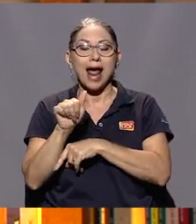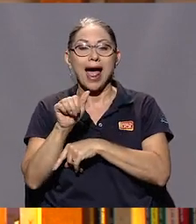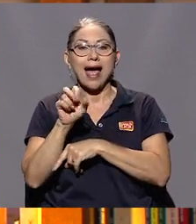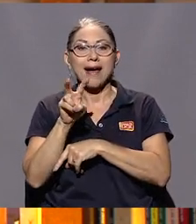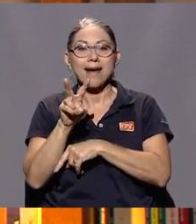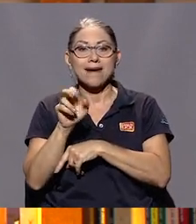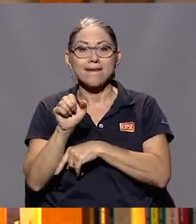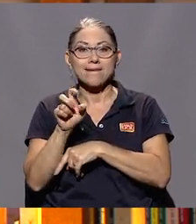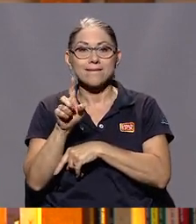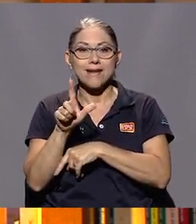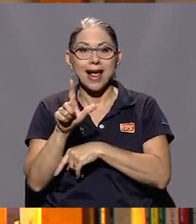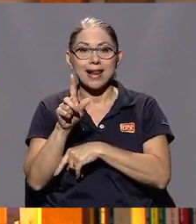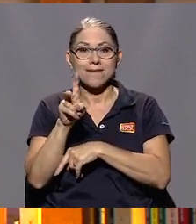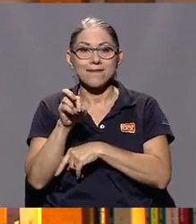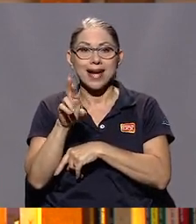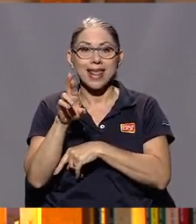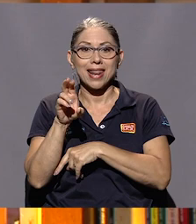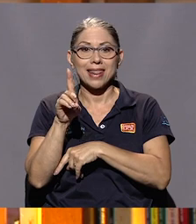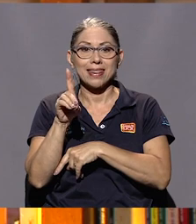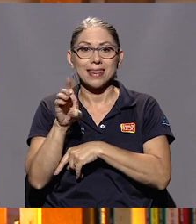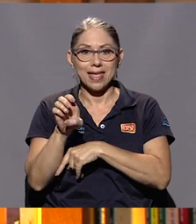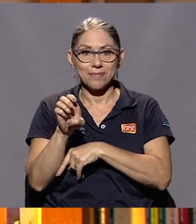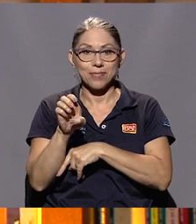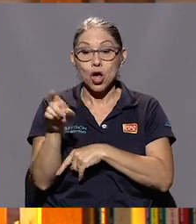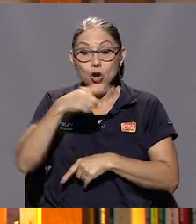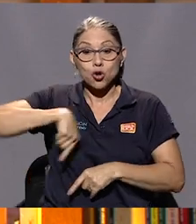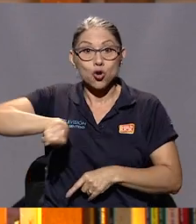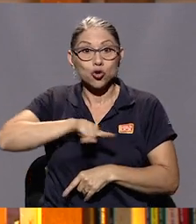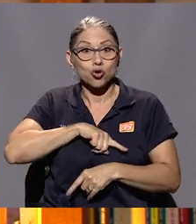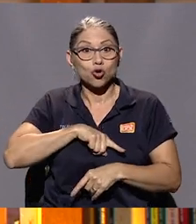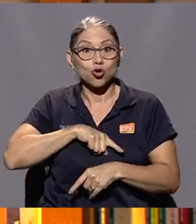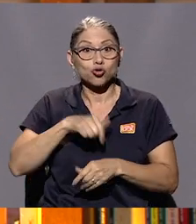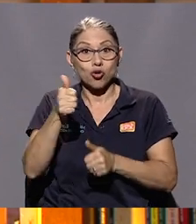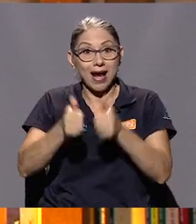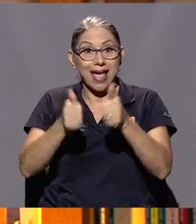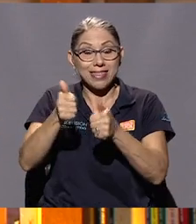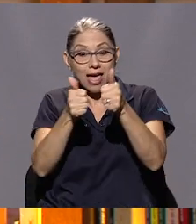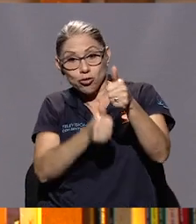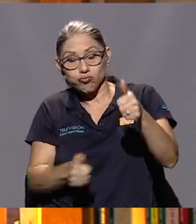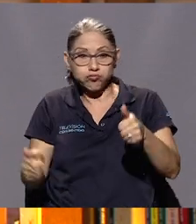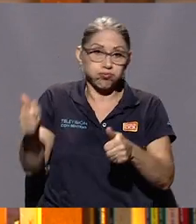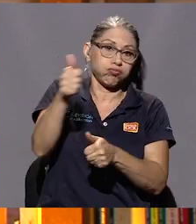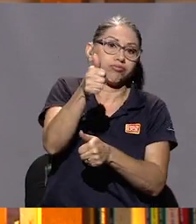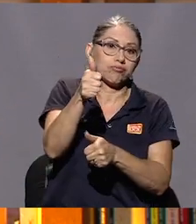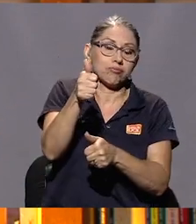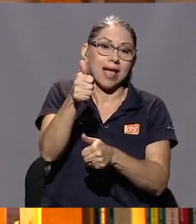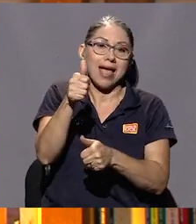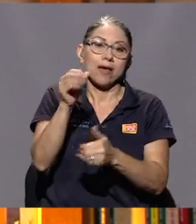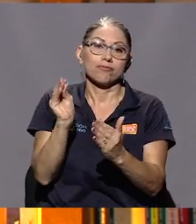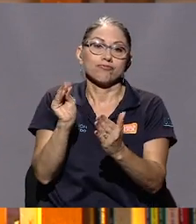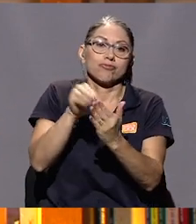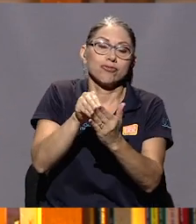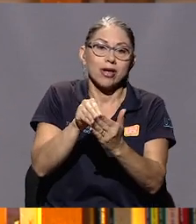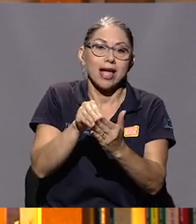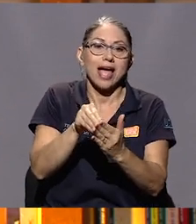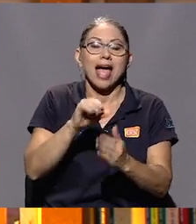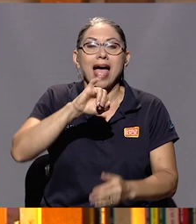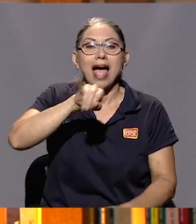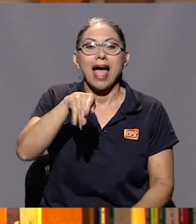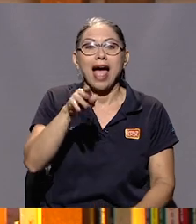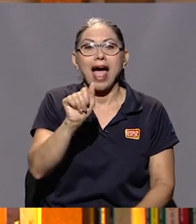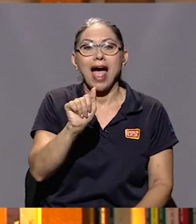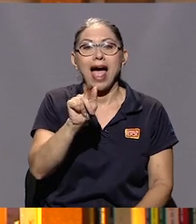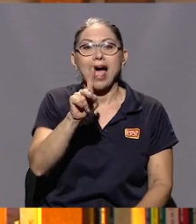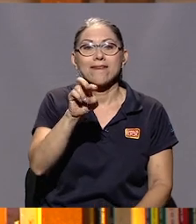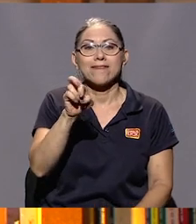Valverde, pusimos como candidato, para que encabezara la papeleta, pusimos como candidato a